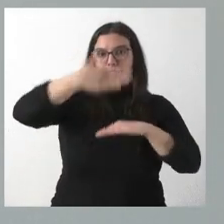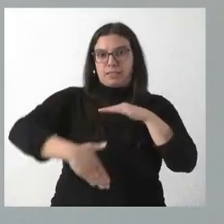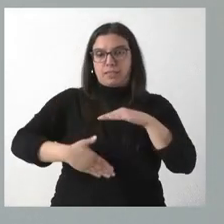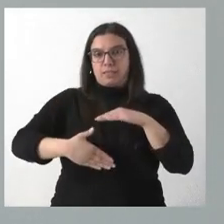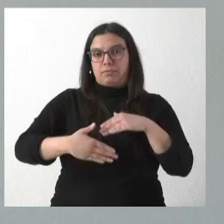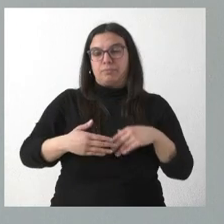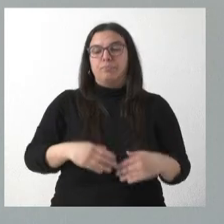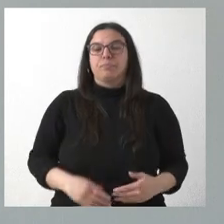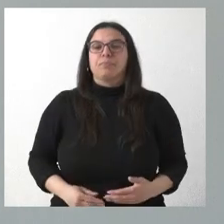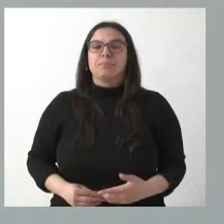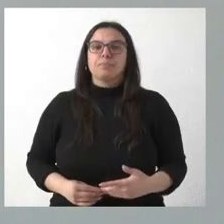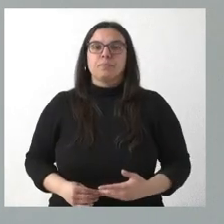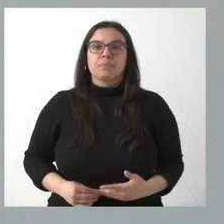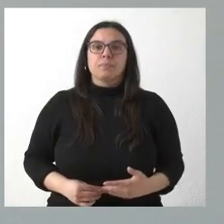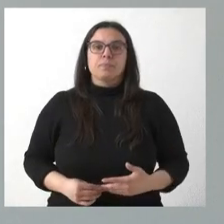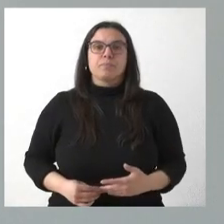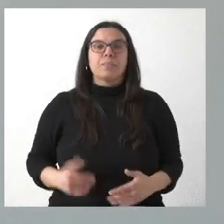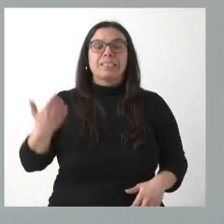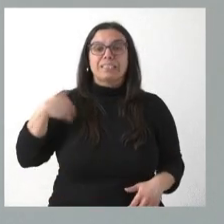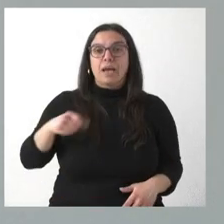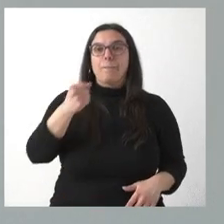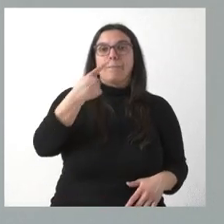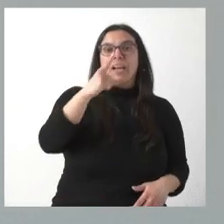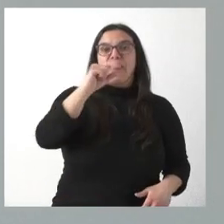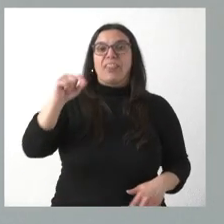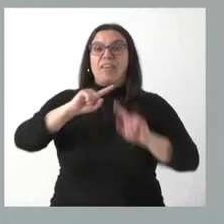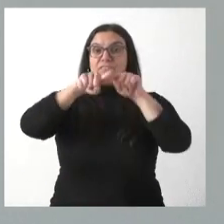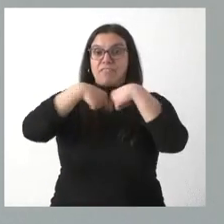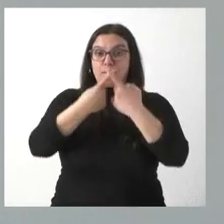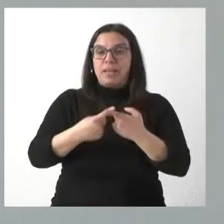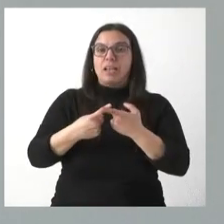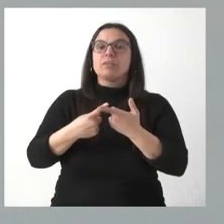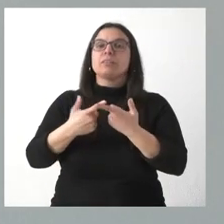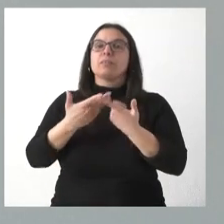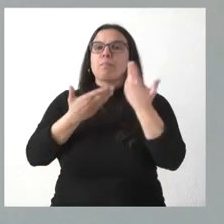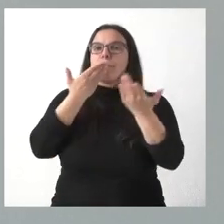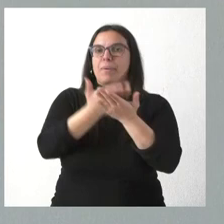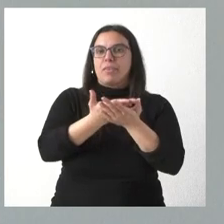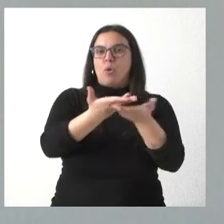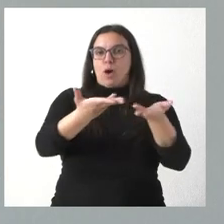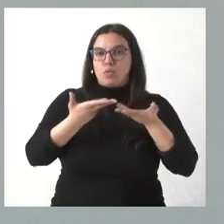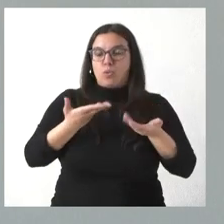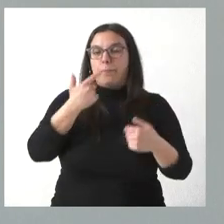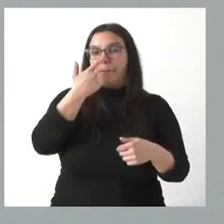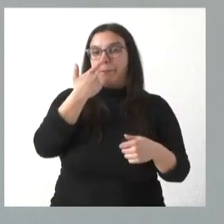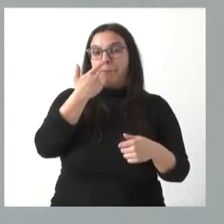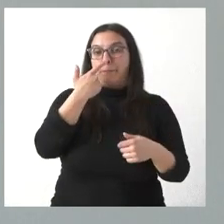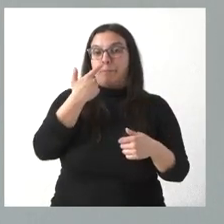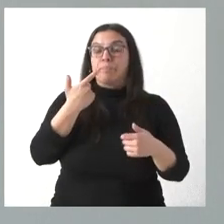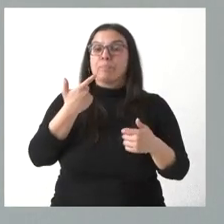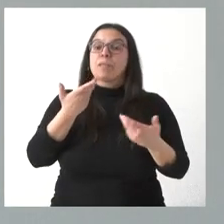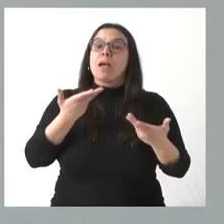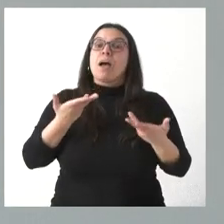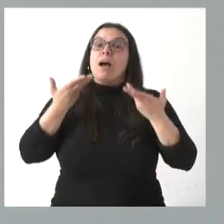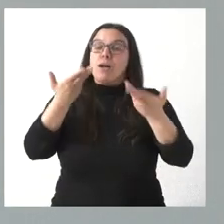o de la niña. Ya son, por tanto, más de 1.100 familias las que han adoptado por esta ayuda, que es una ayuda que va a fomentar no